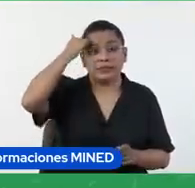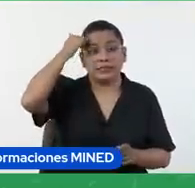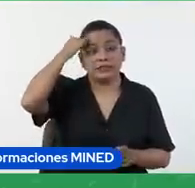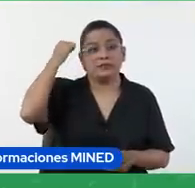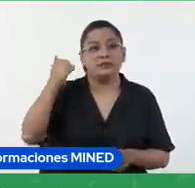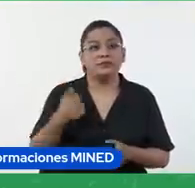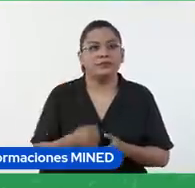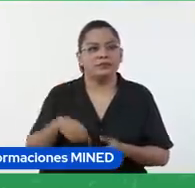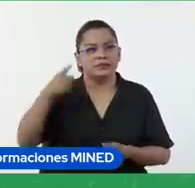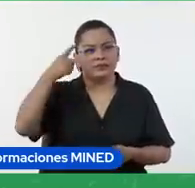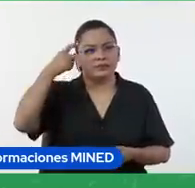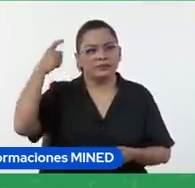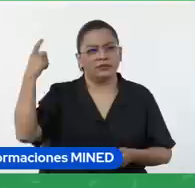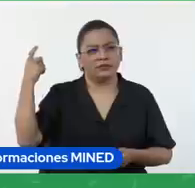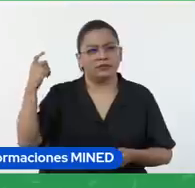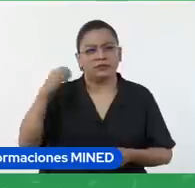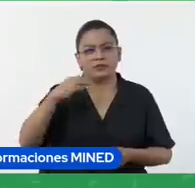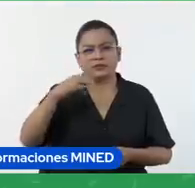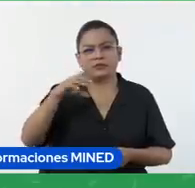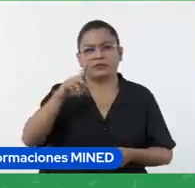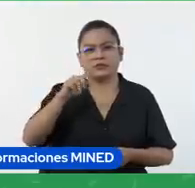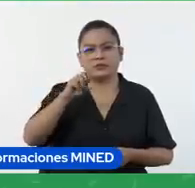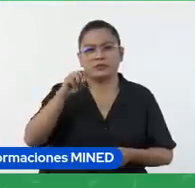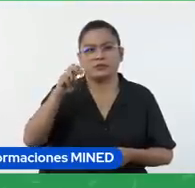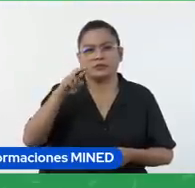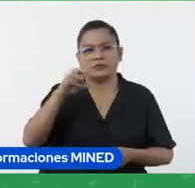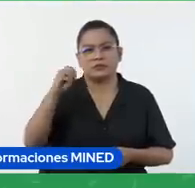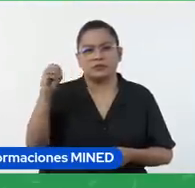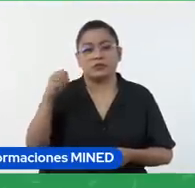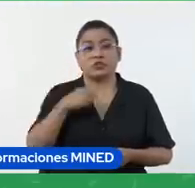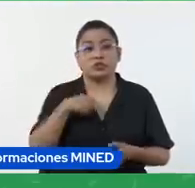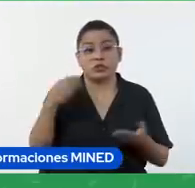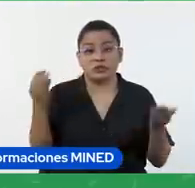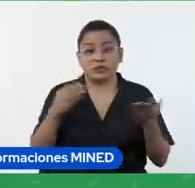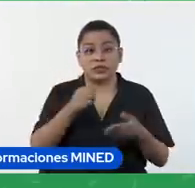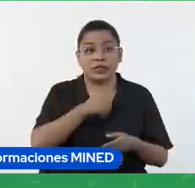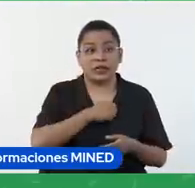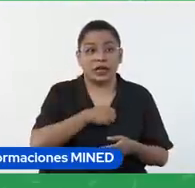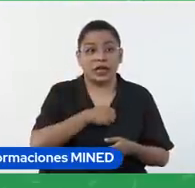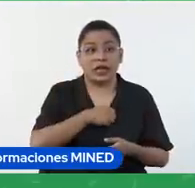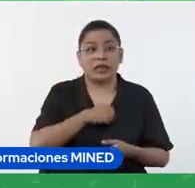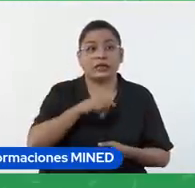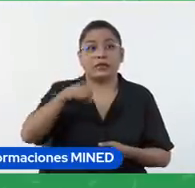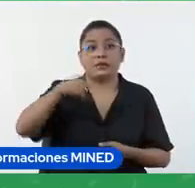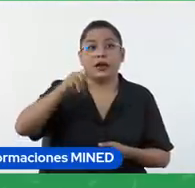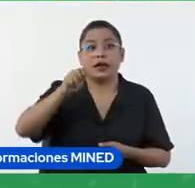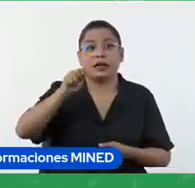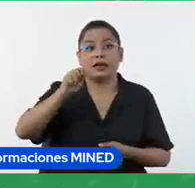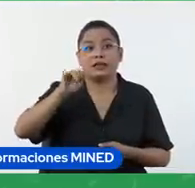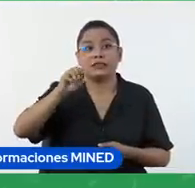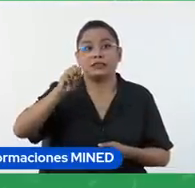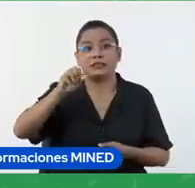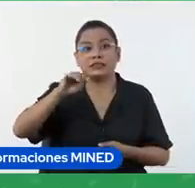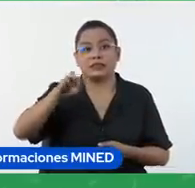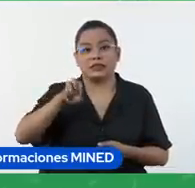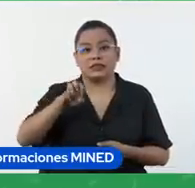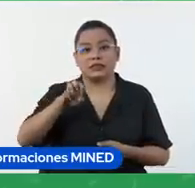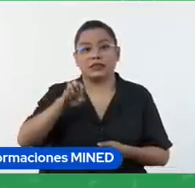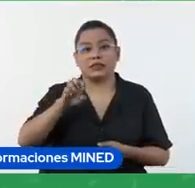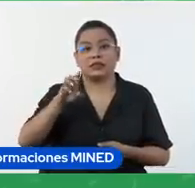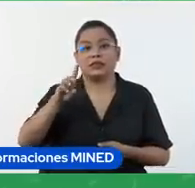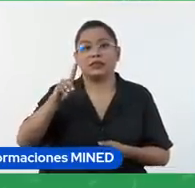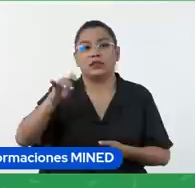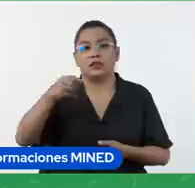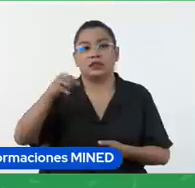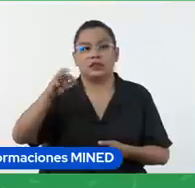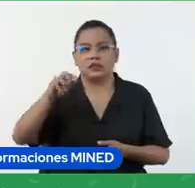recuerdan que en classroom yo hice una tarea sobre paisaje digital entonces al finalizar ya con esa tarea